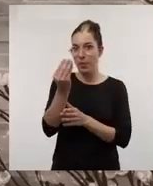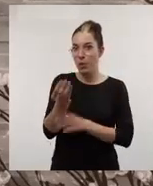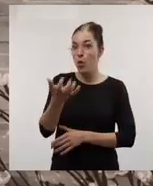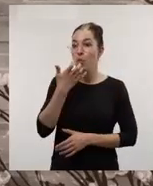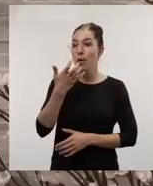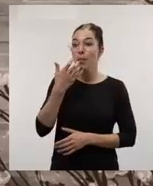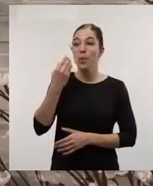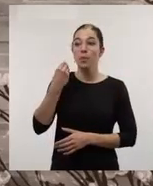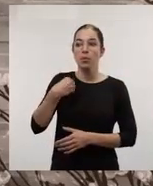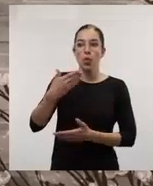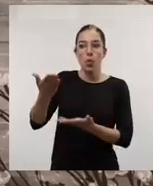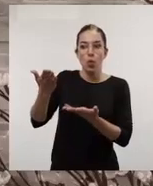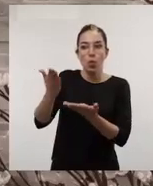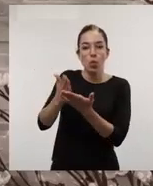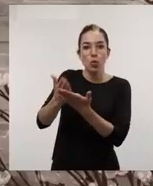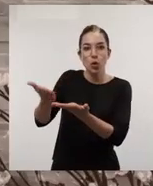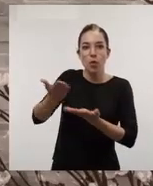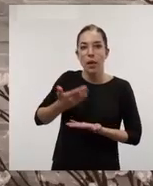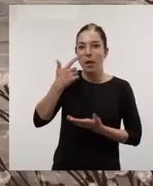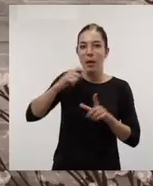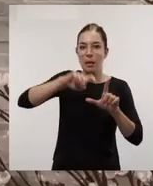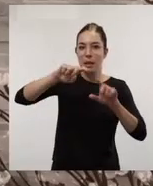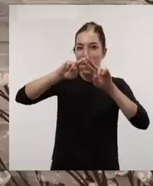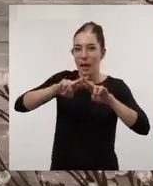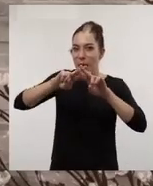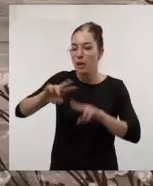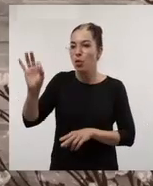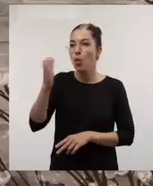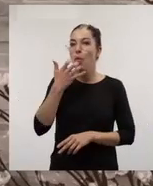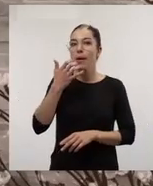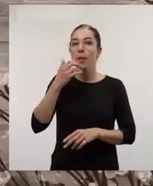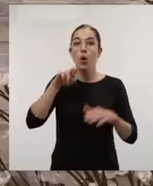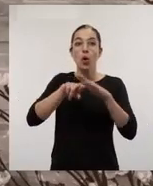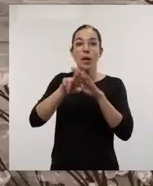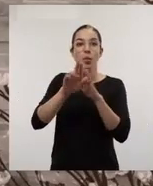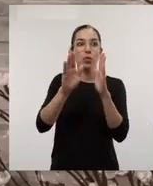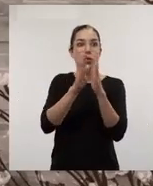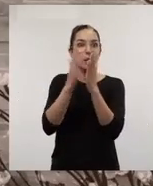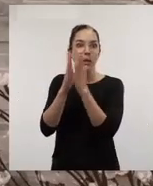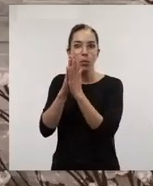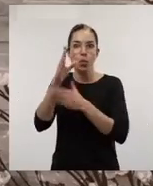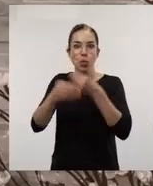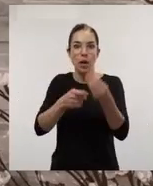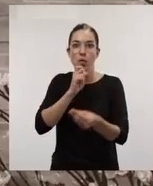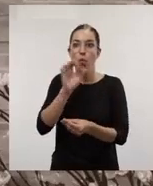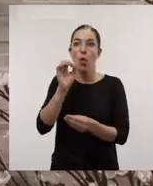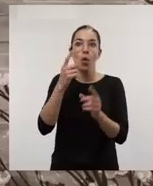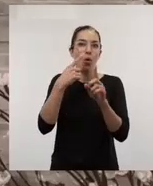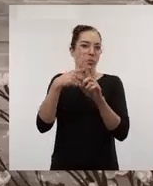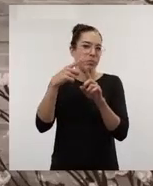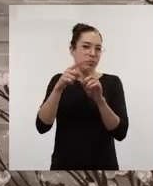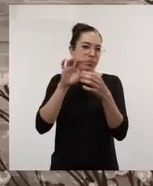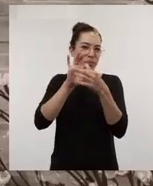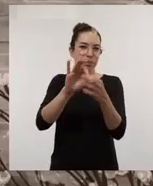Por ejemplo, nos ofrece cursos de análisis estadístico o de uso de recursos bibliográficos y de fondos de la